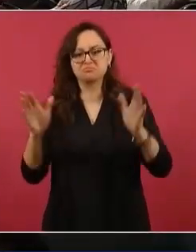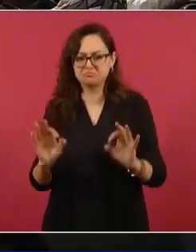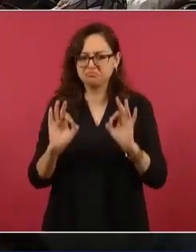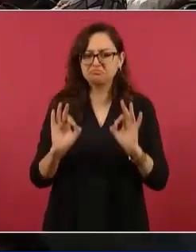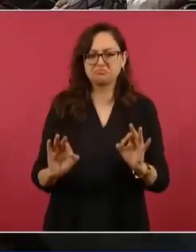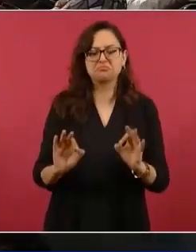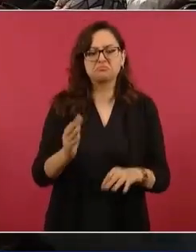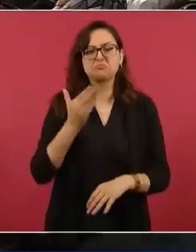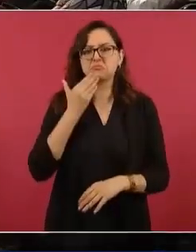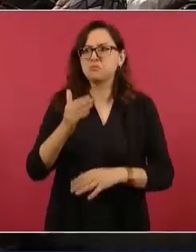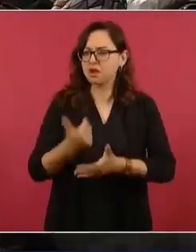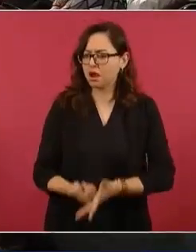Y... Y... Y... Y... Y...